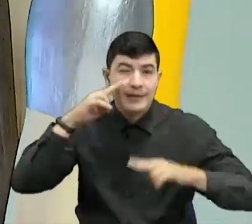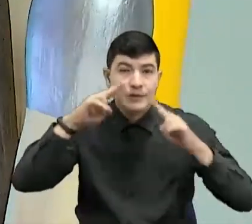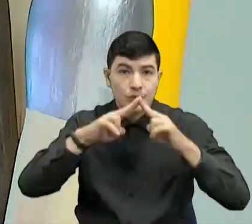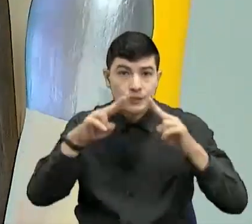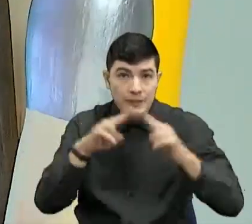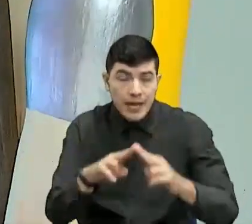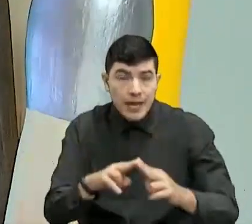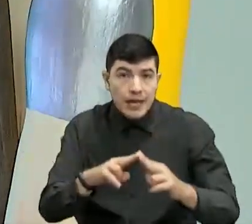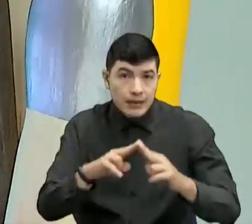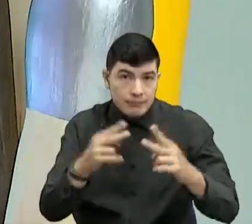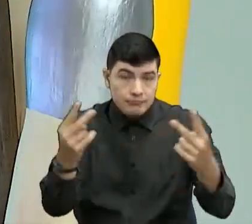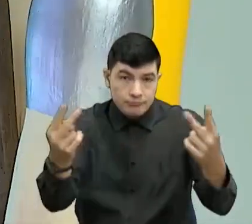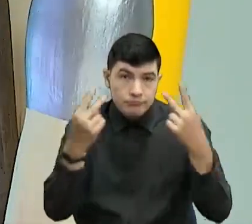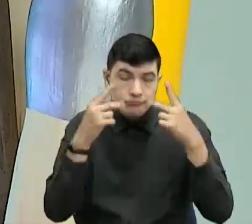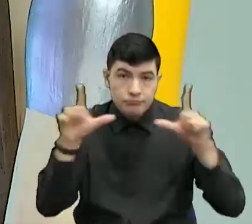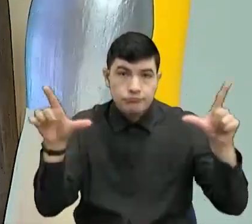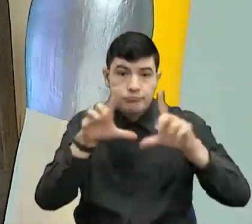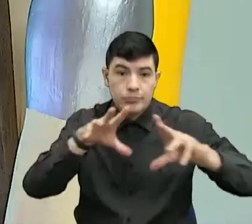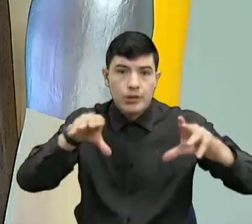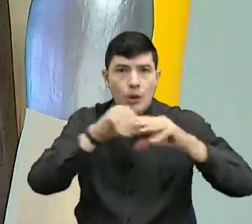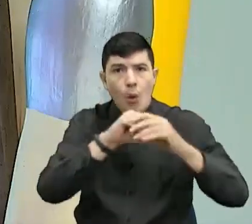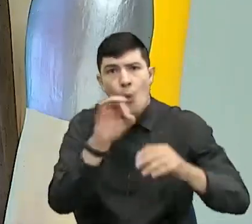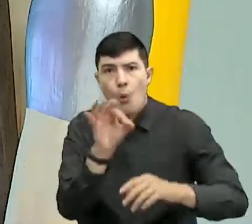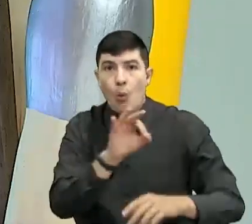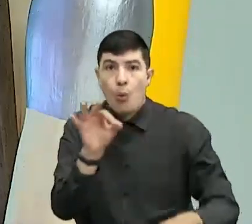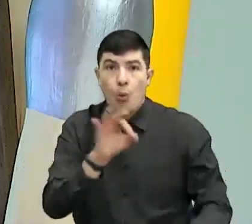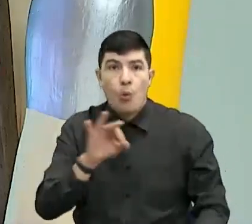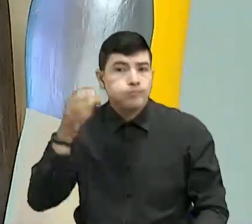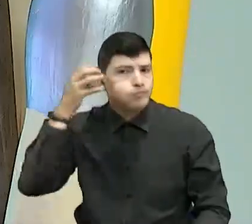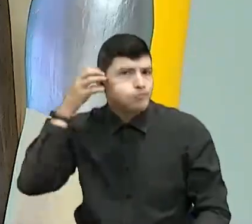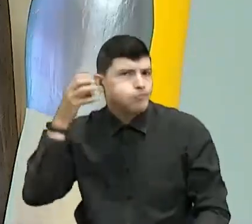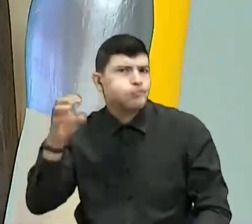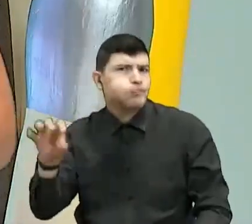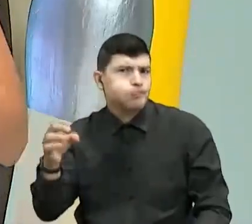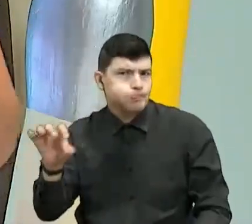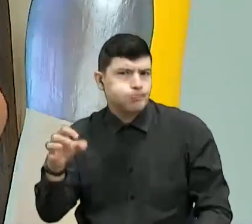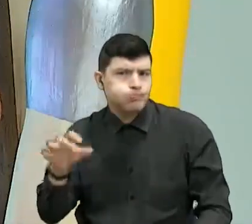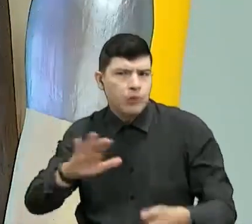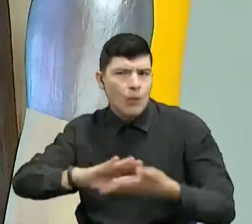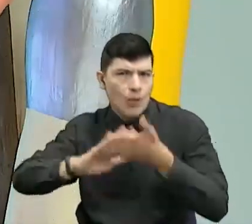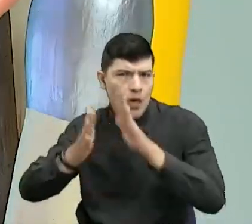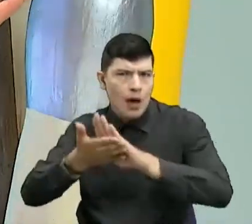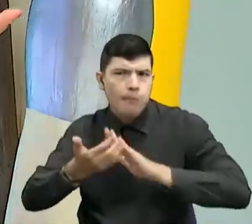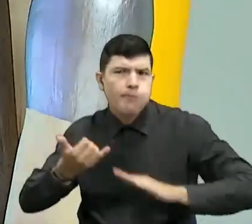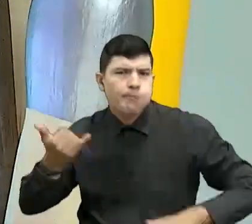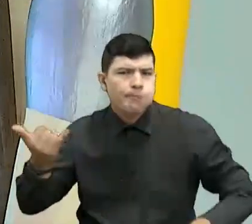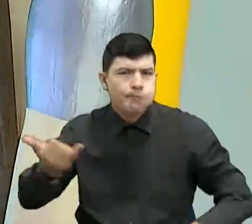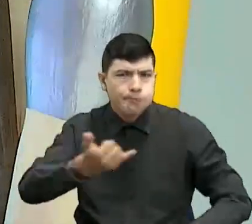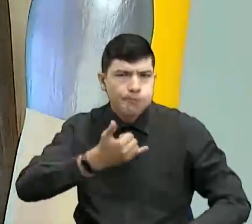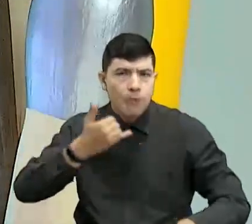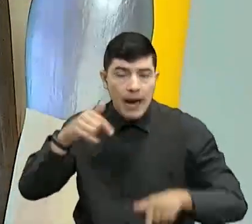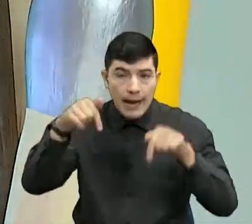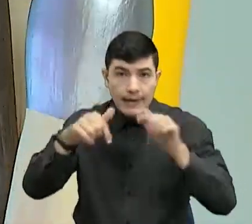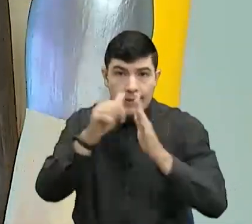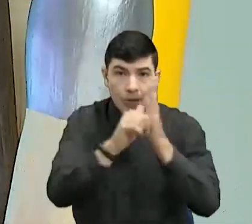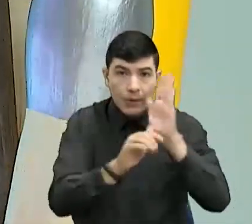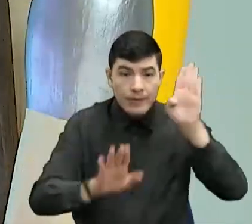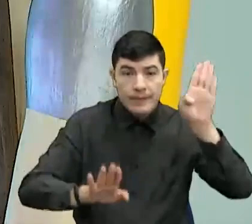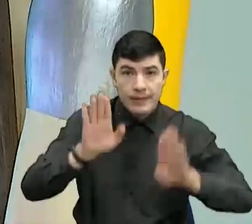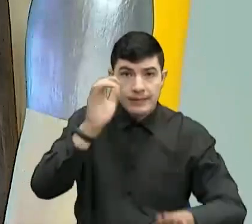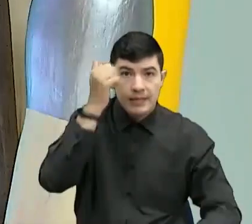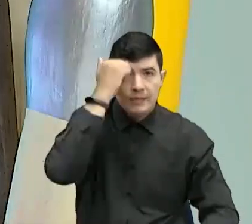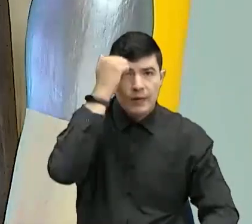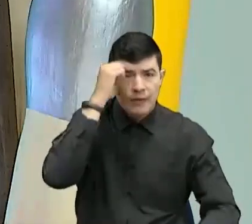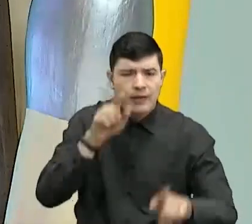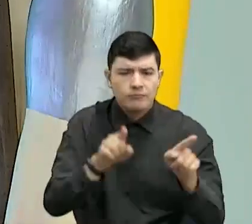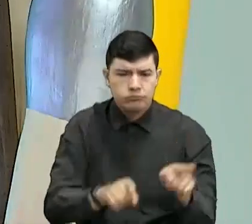sino también a través de las diferentes emisoras comunitarias que nos transmiten, que nos difunden nuestro programa y a esta